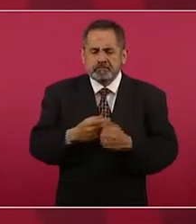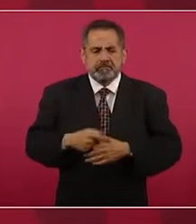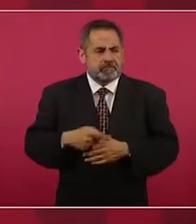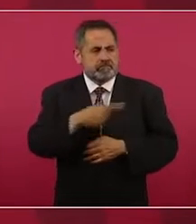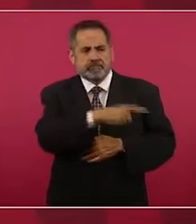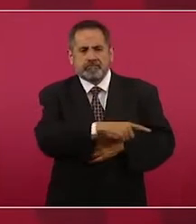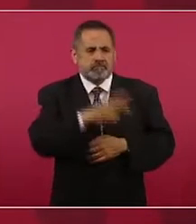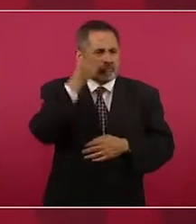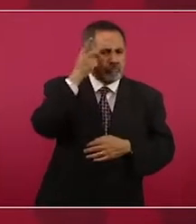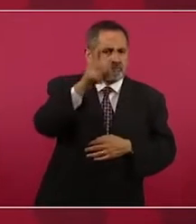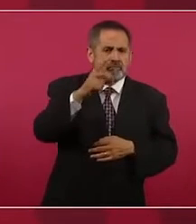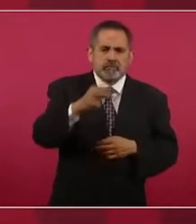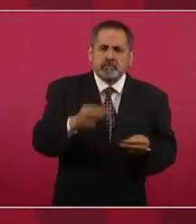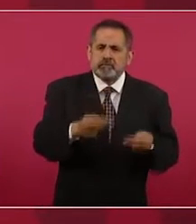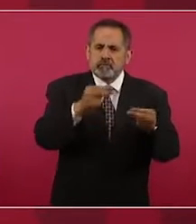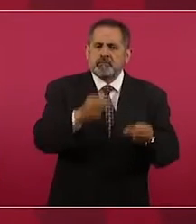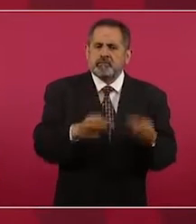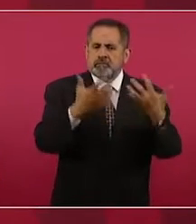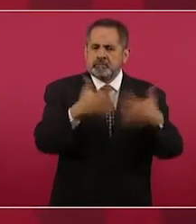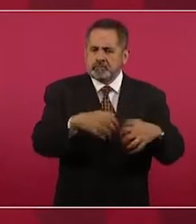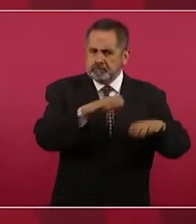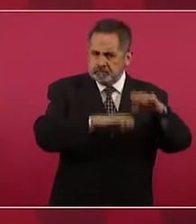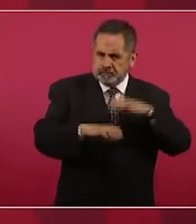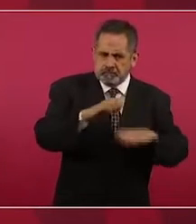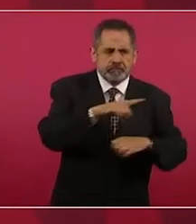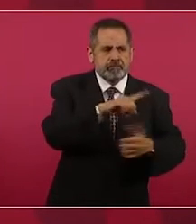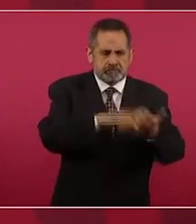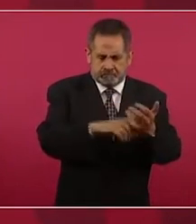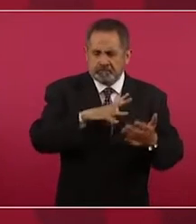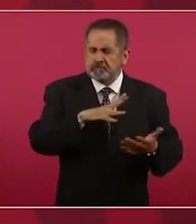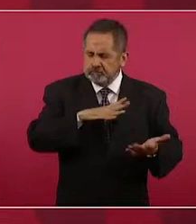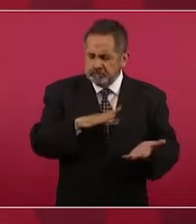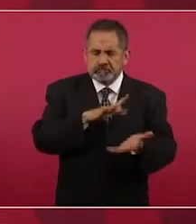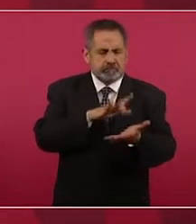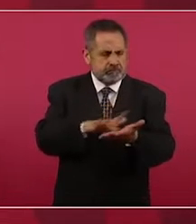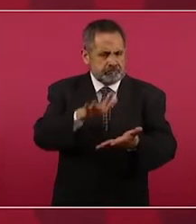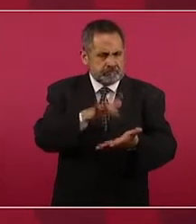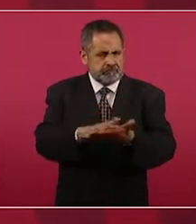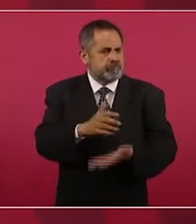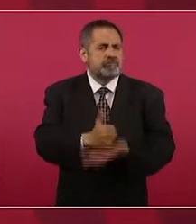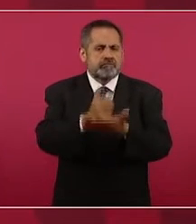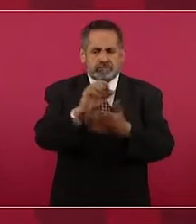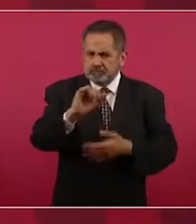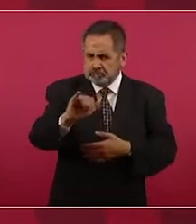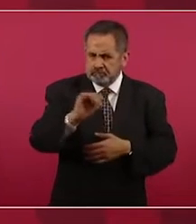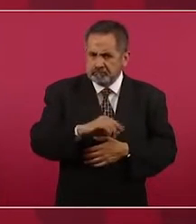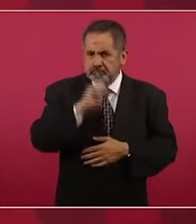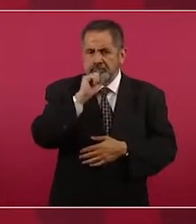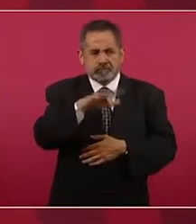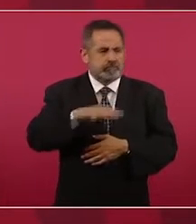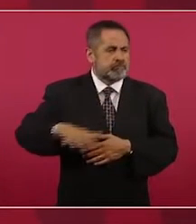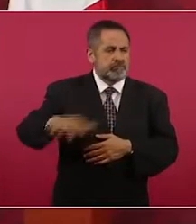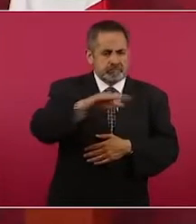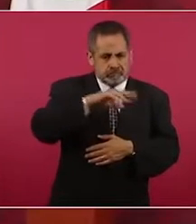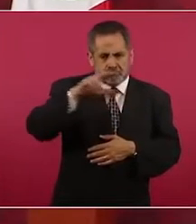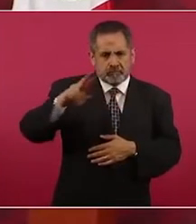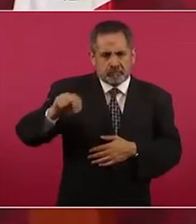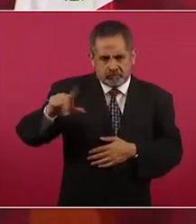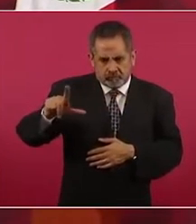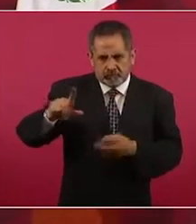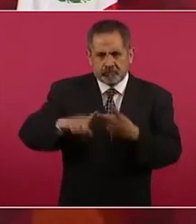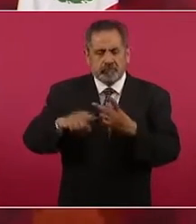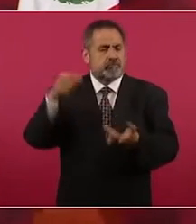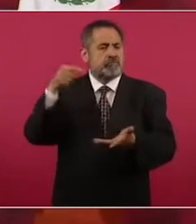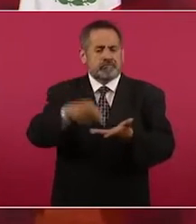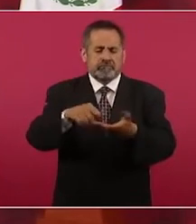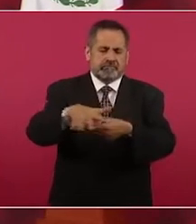empresarial de Nuevo León, en especial de Monterrey, de la zona